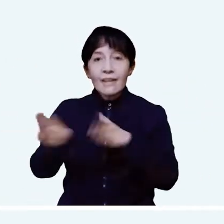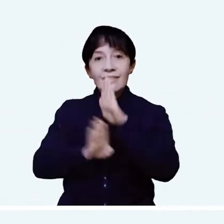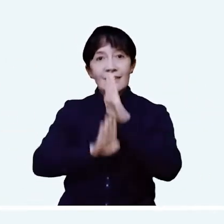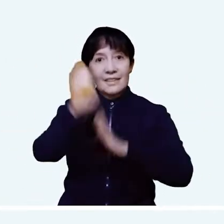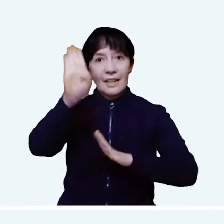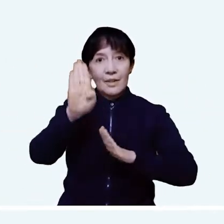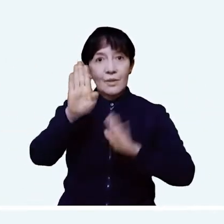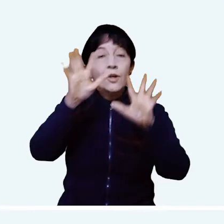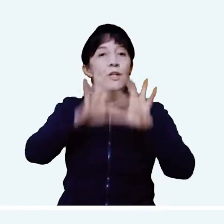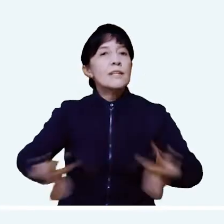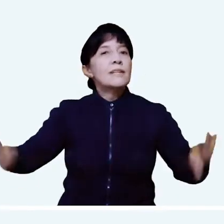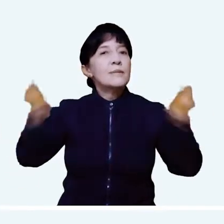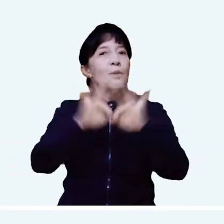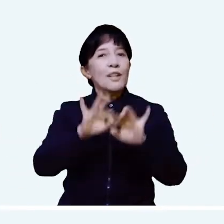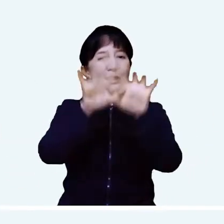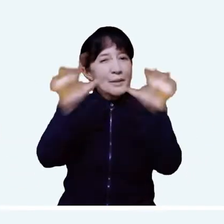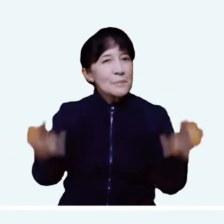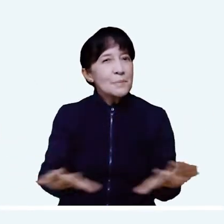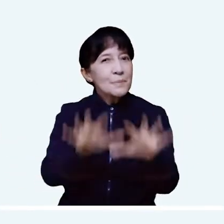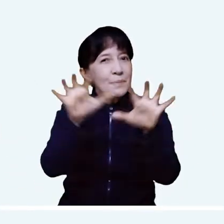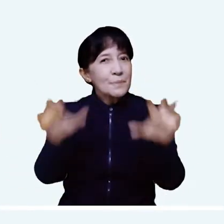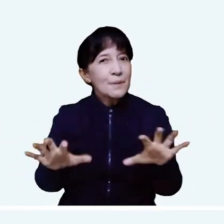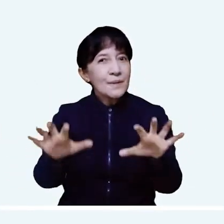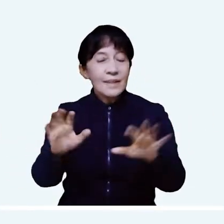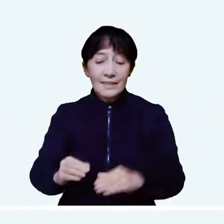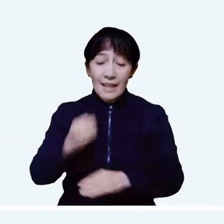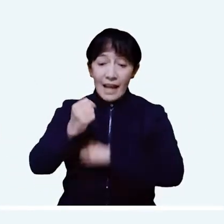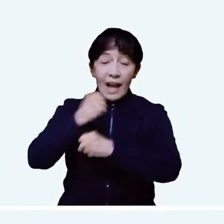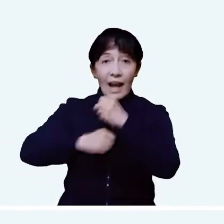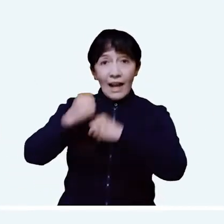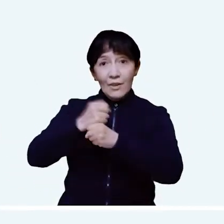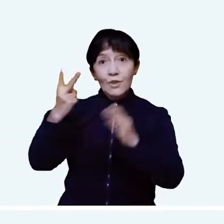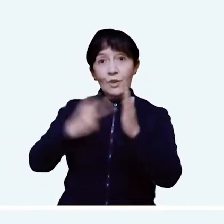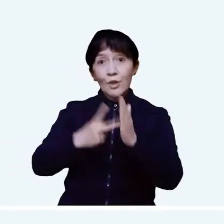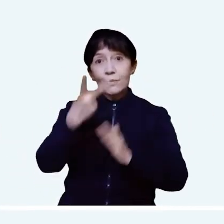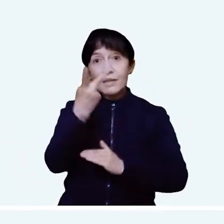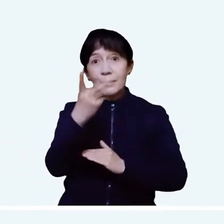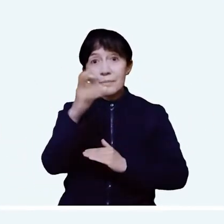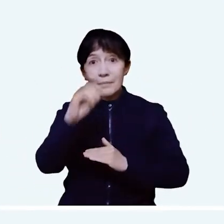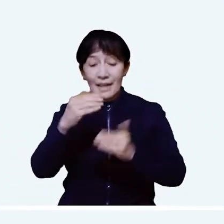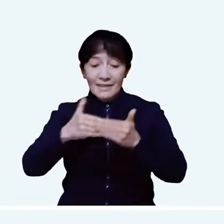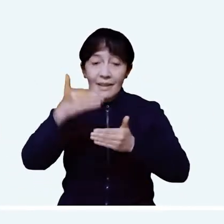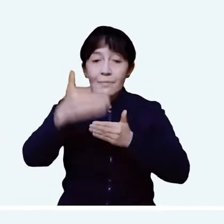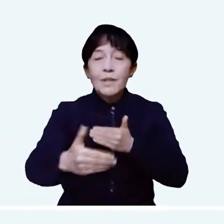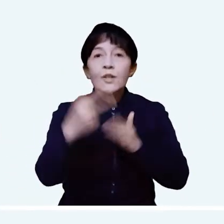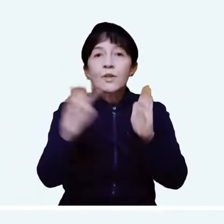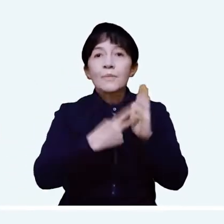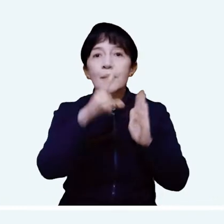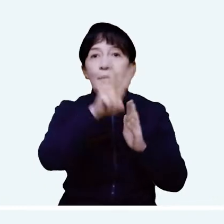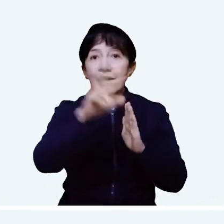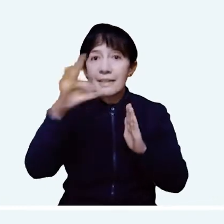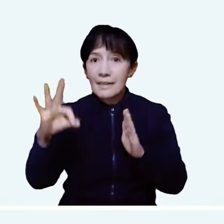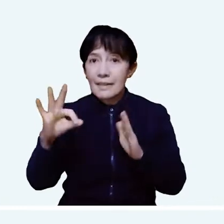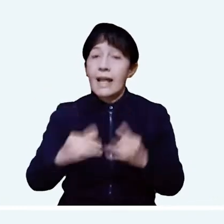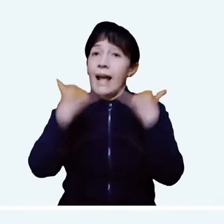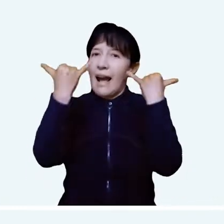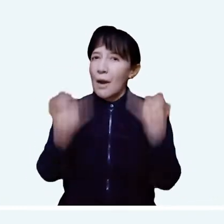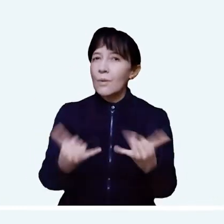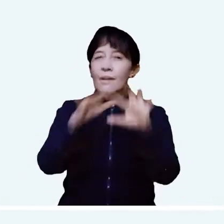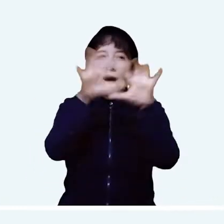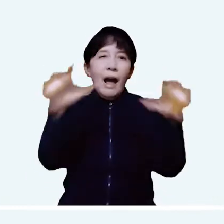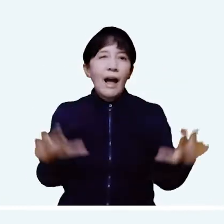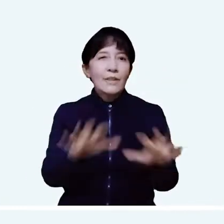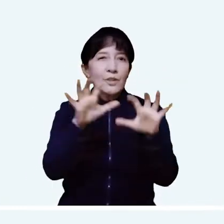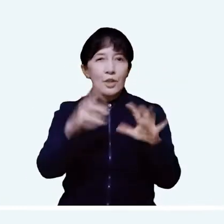Grande al META 2020-2023. Y por ello, se están desarrollando acciones que permitan hacer frente a esta